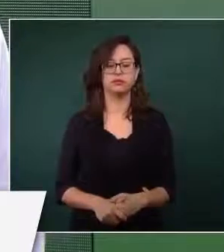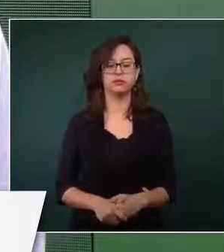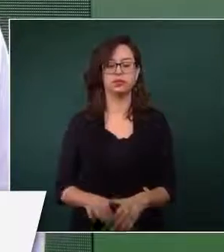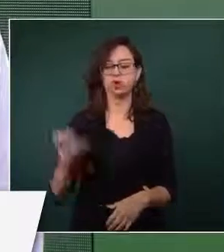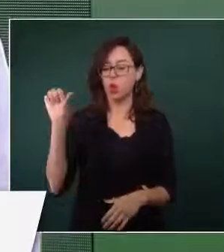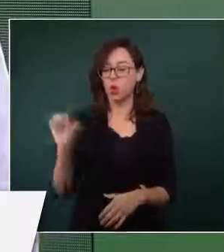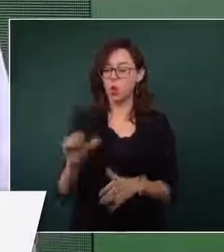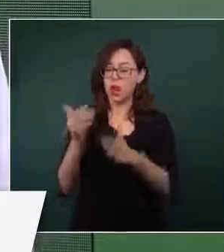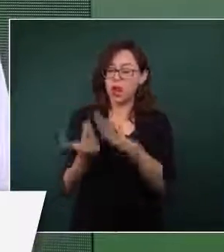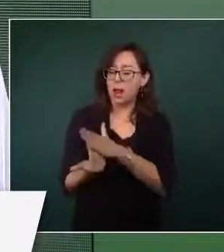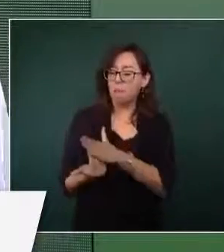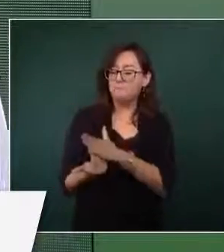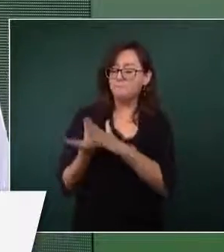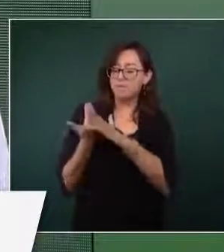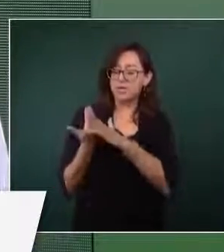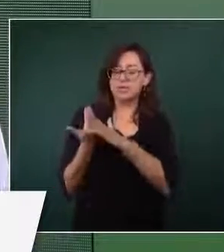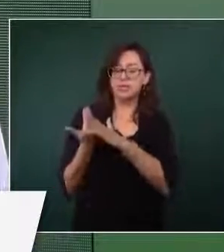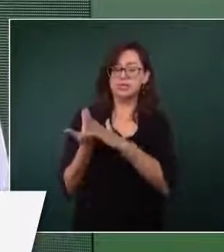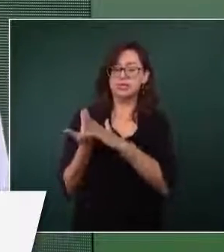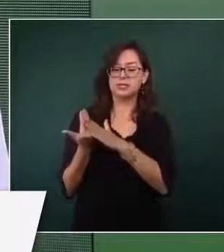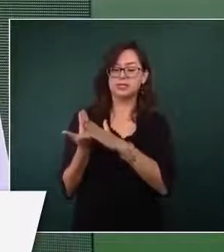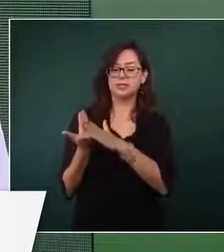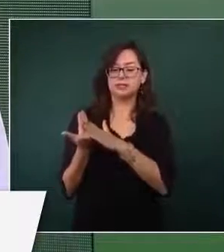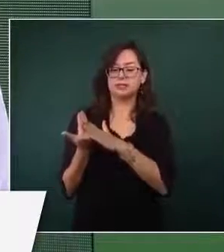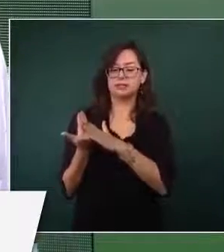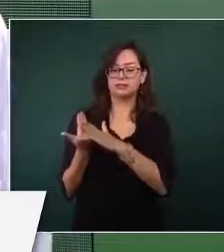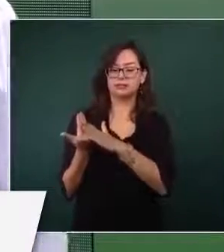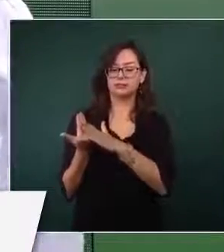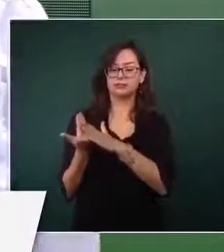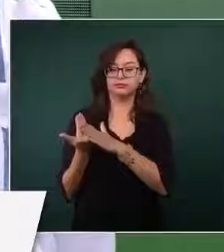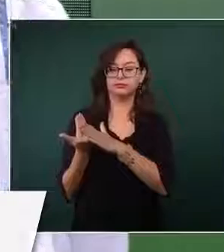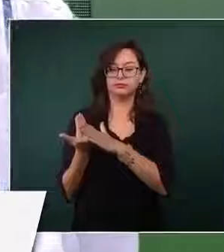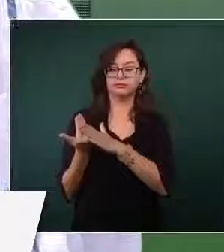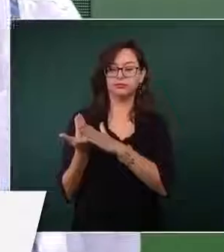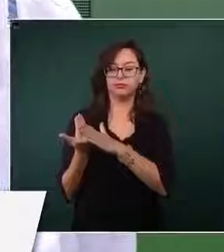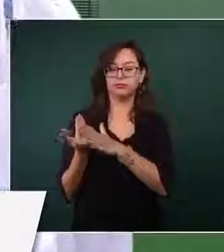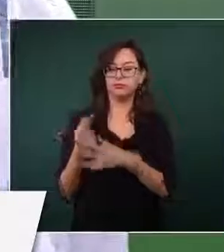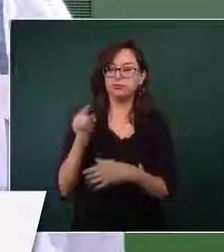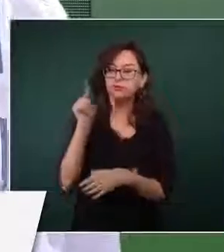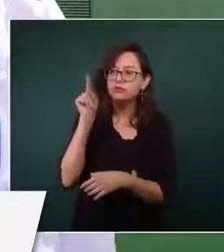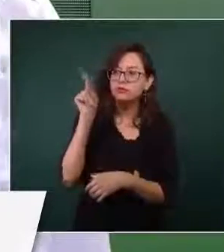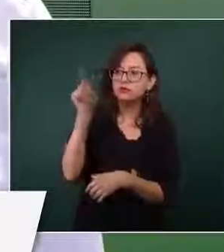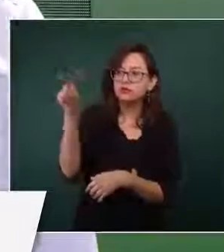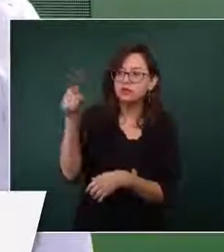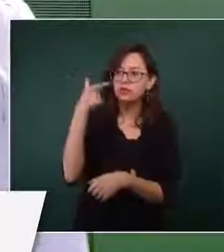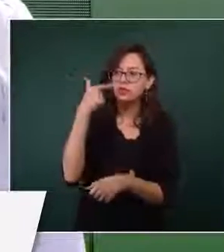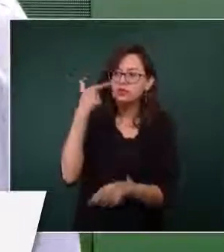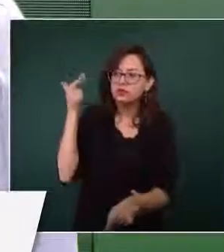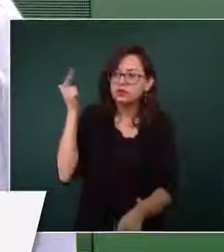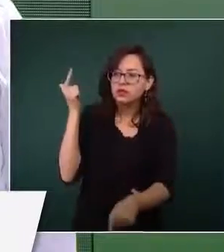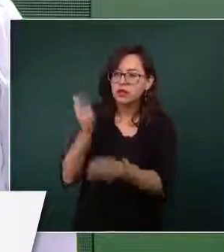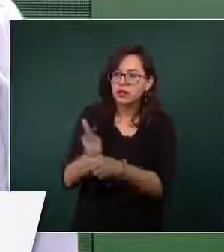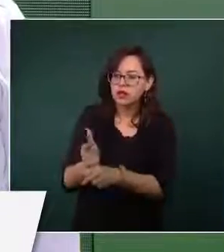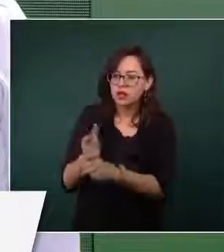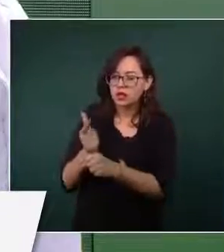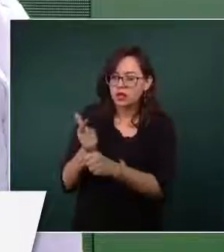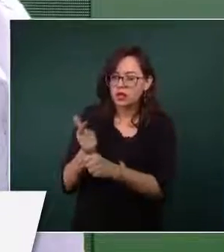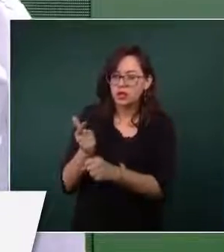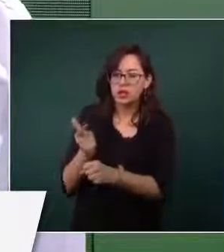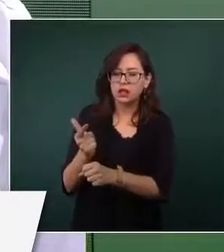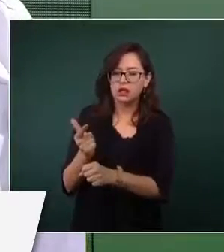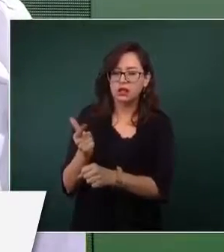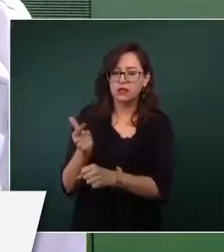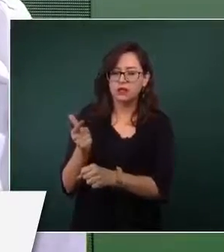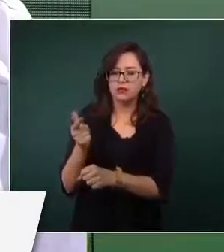de que se detectó una toma clandestina